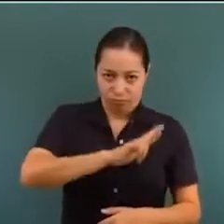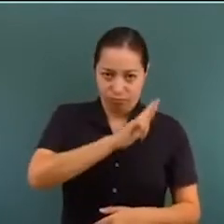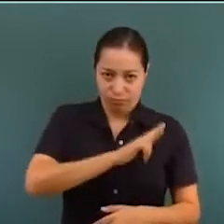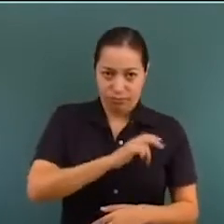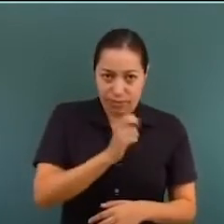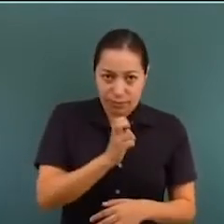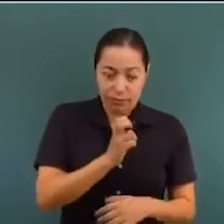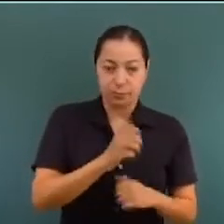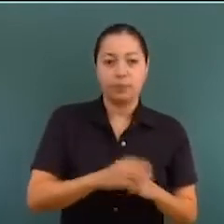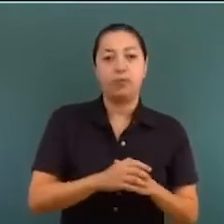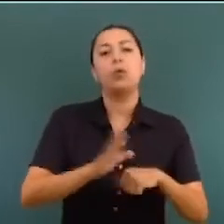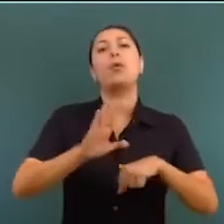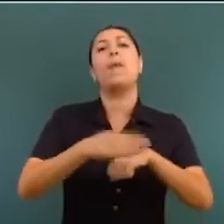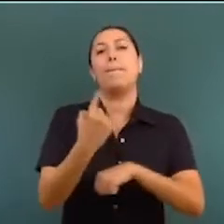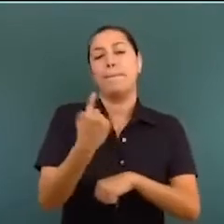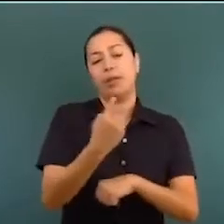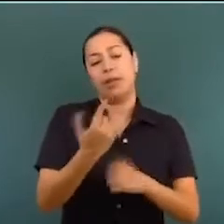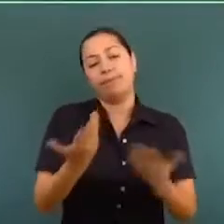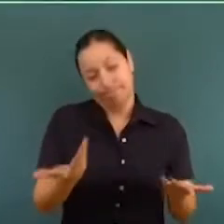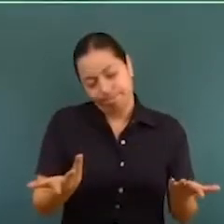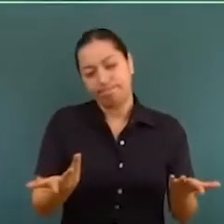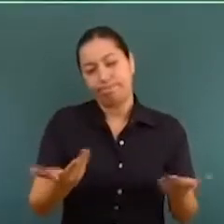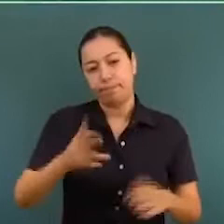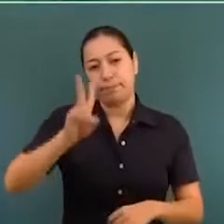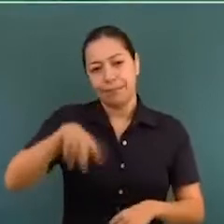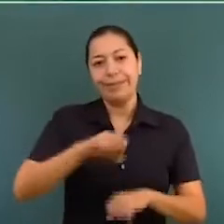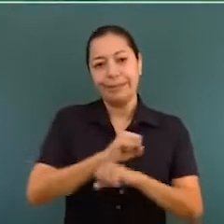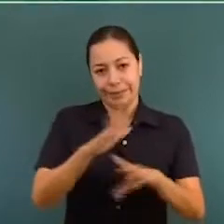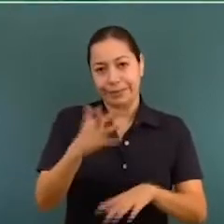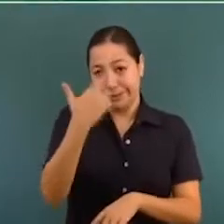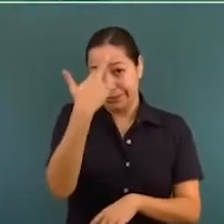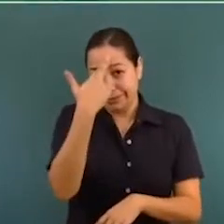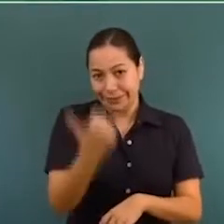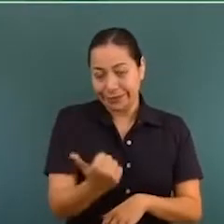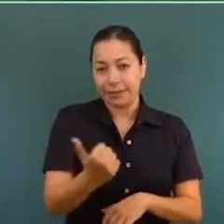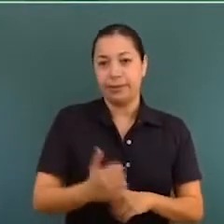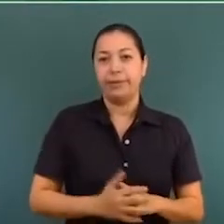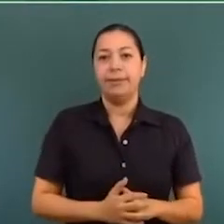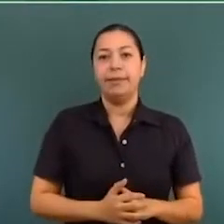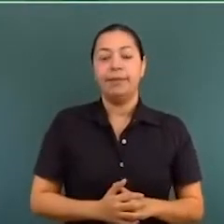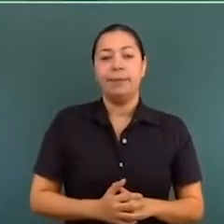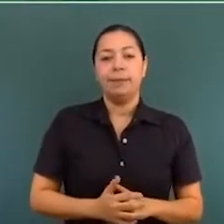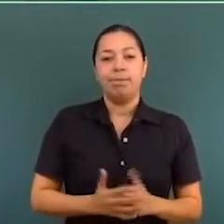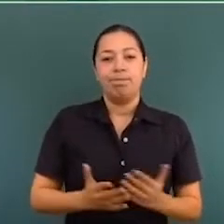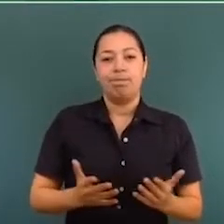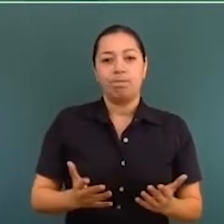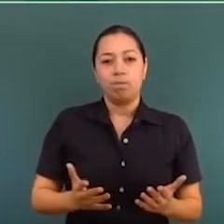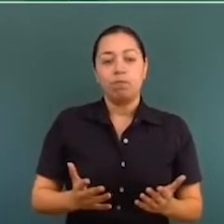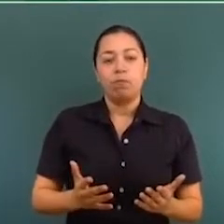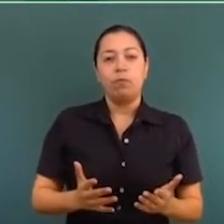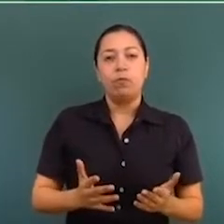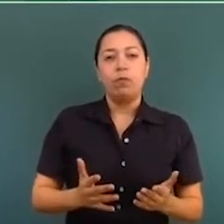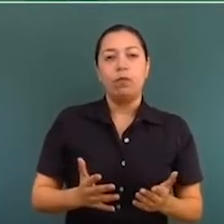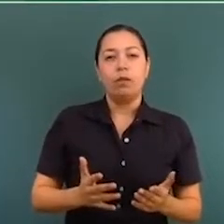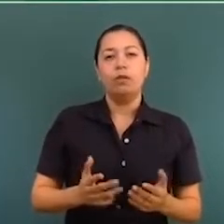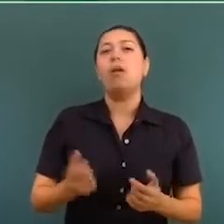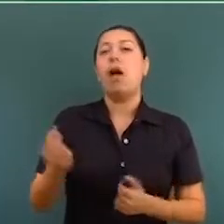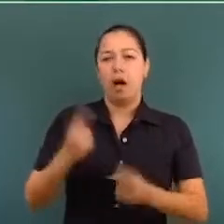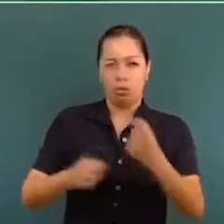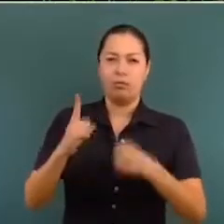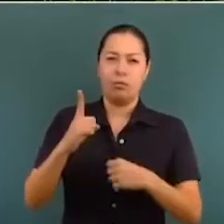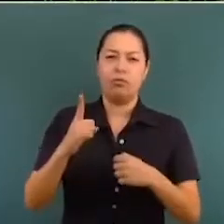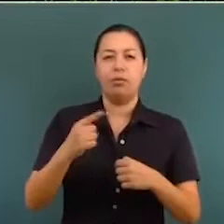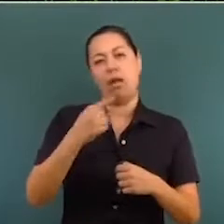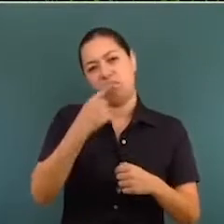va a haber o se está manifestando, se está